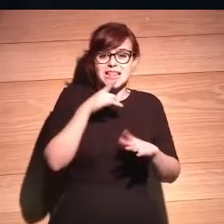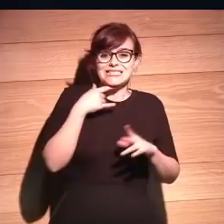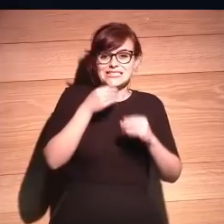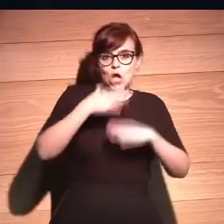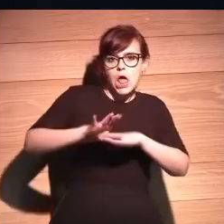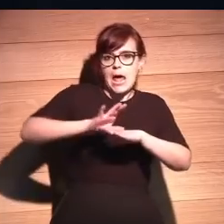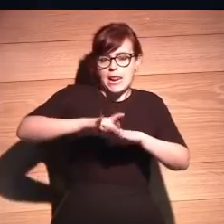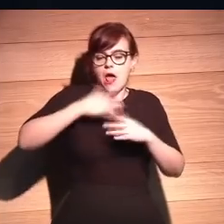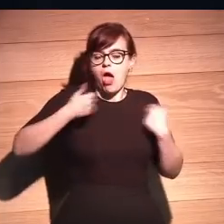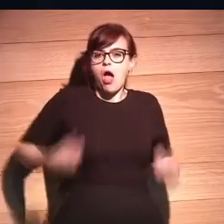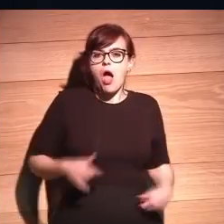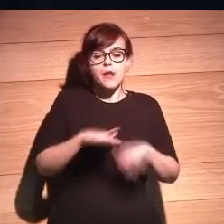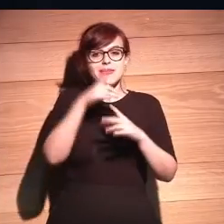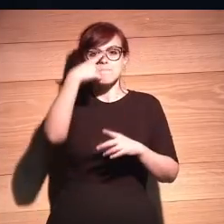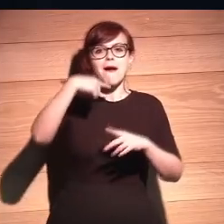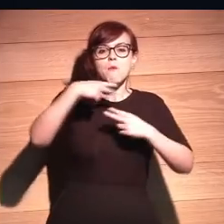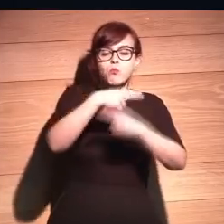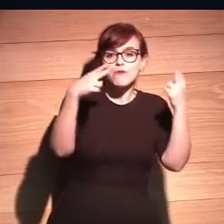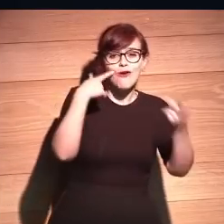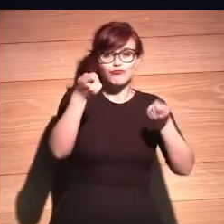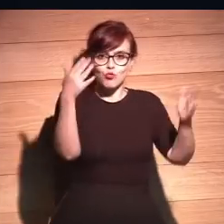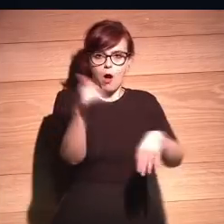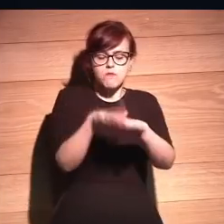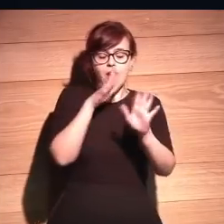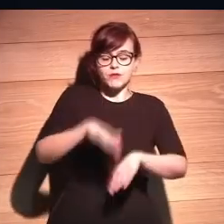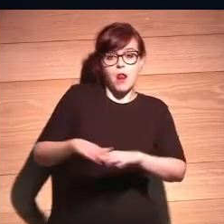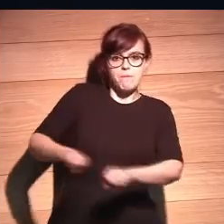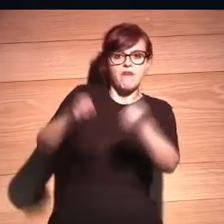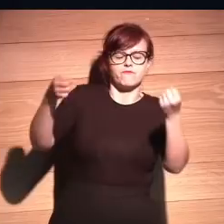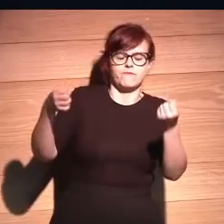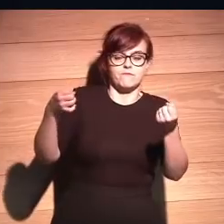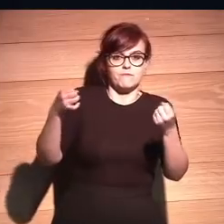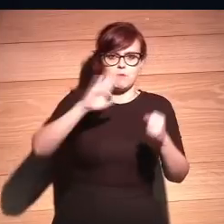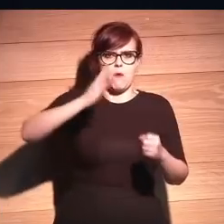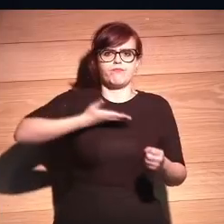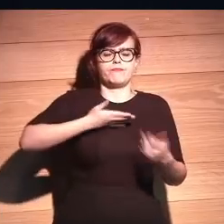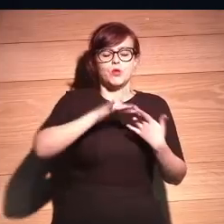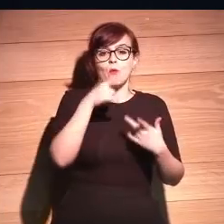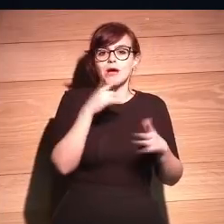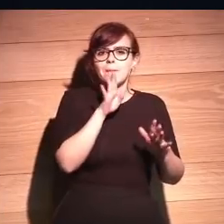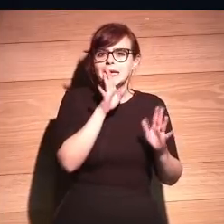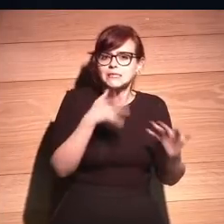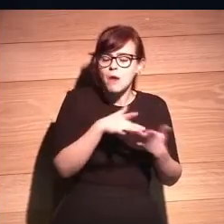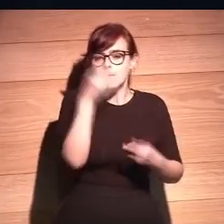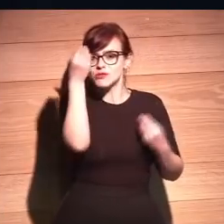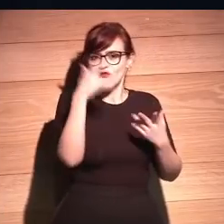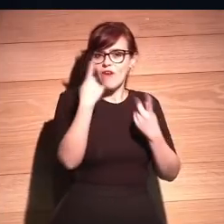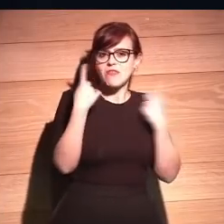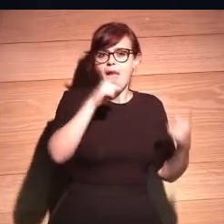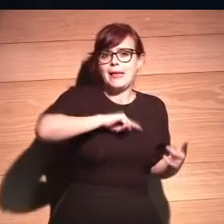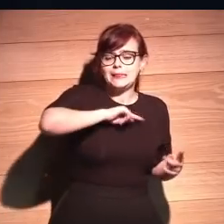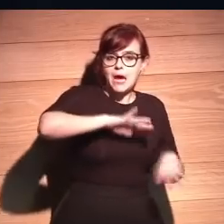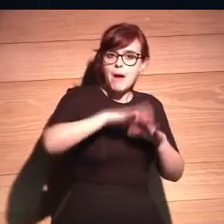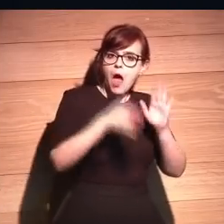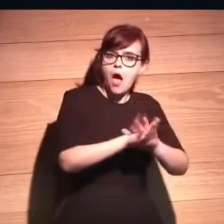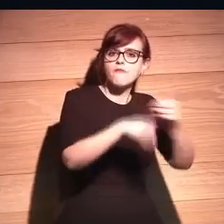gestionar la imagen pública. ¿Qué va a pasar ahora? Entonces yo creo que ya toca un poquito de ética, ¿no? Hay que pensar y